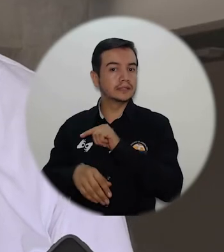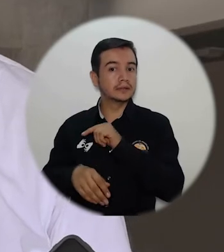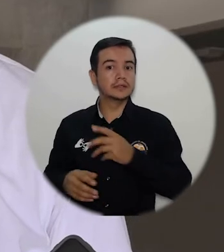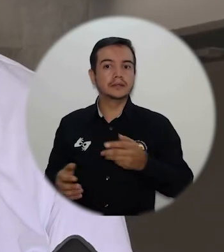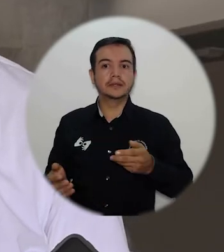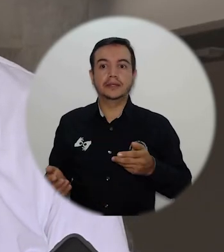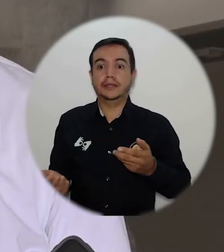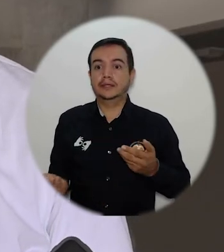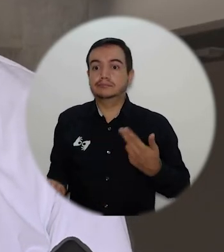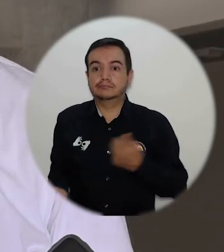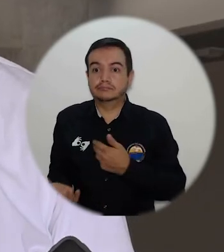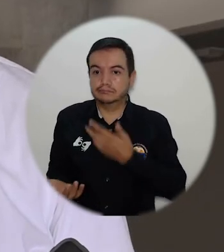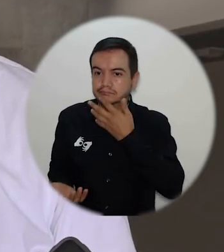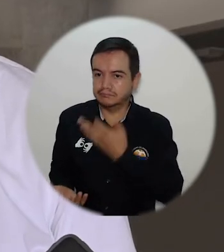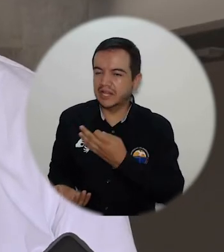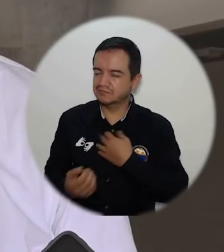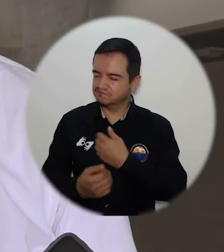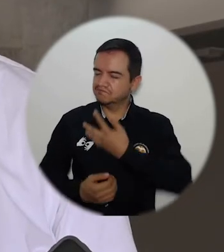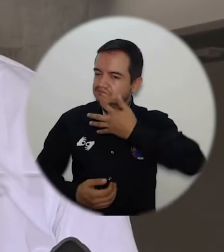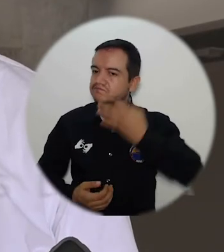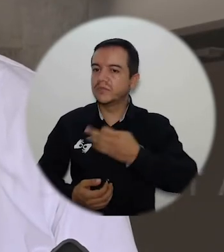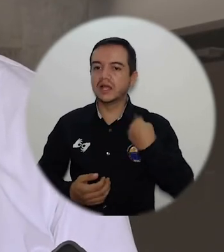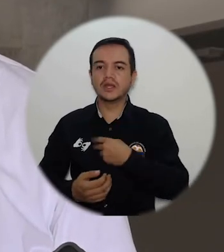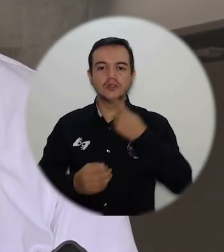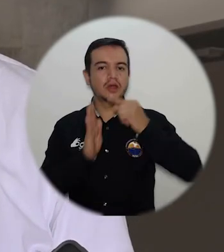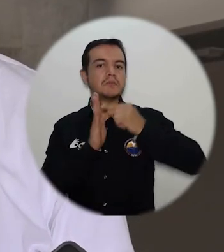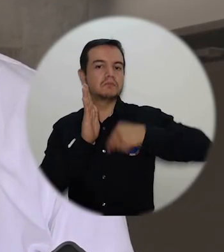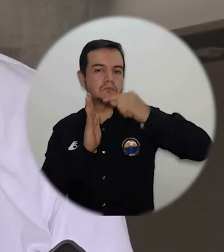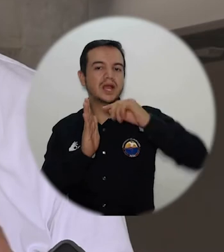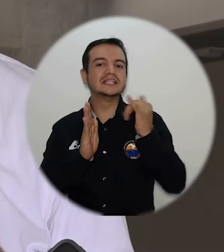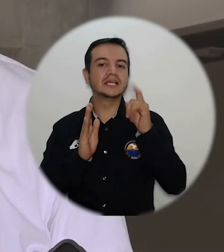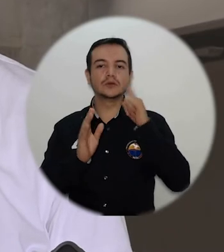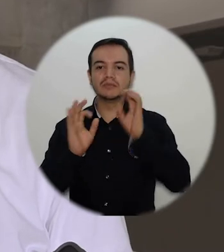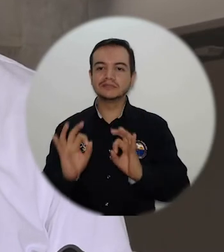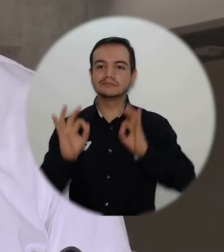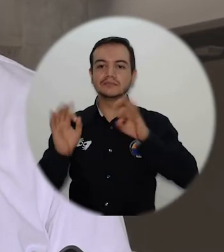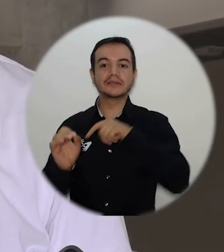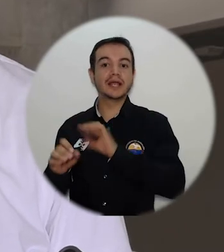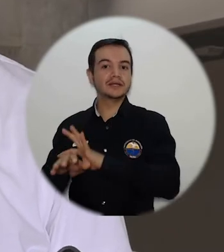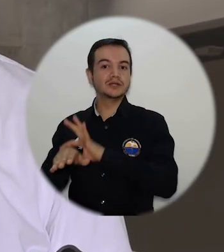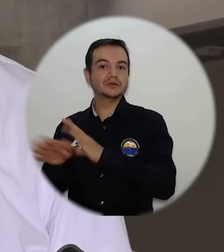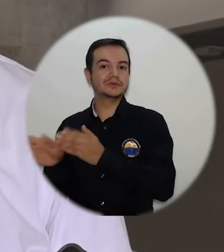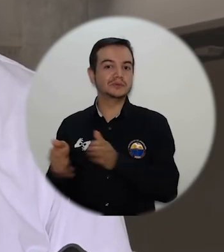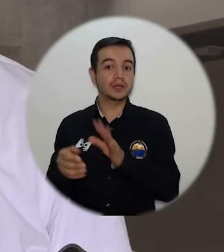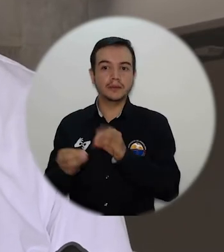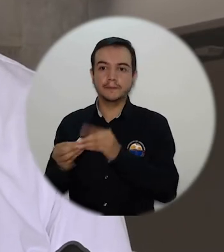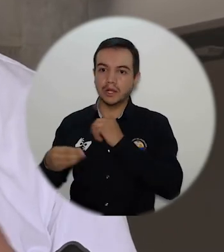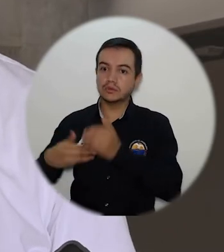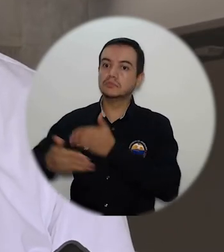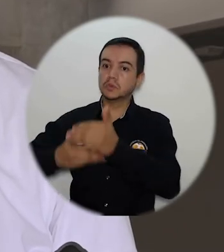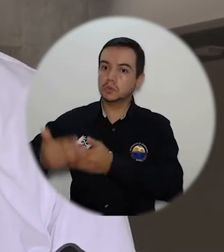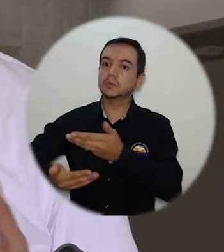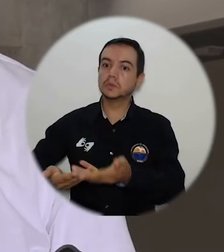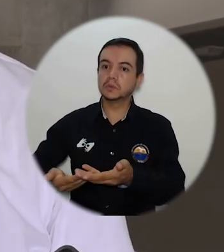identificar esas buenas prácticas, esas lecciones también aprendidas y que obtenemos una realimentación de parte de unas